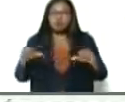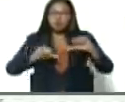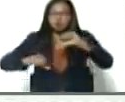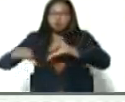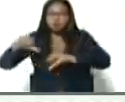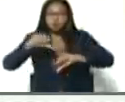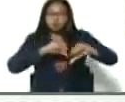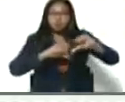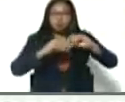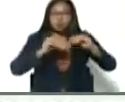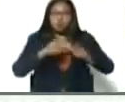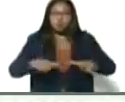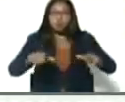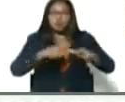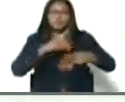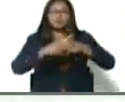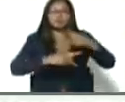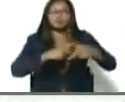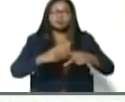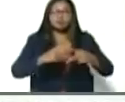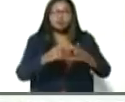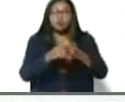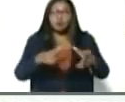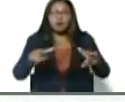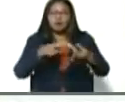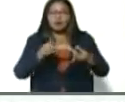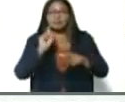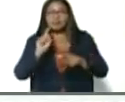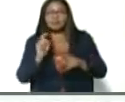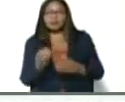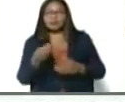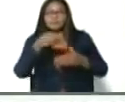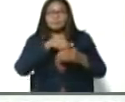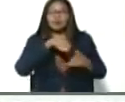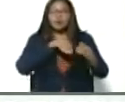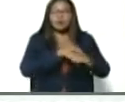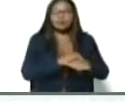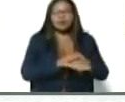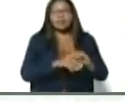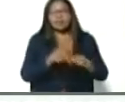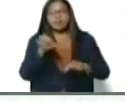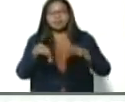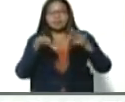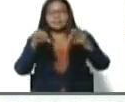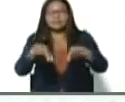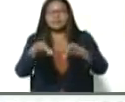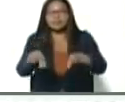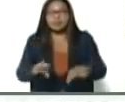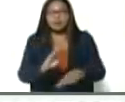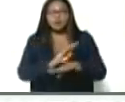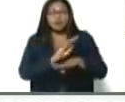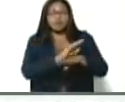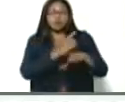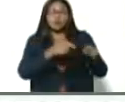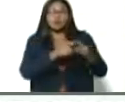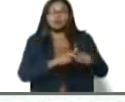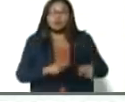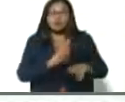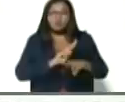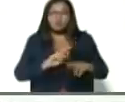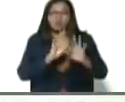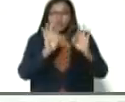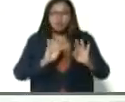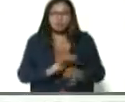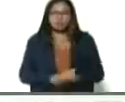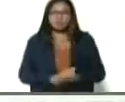Plantas de procesamiento, cadenas de frío y centros de acopio de semillas. La conservación y uso de recursos zootécnicos. ¿Qué me